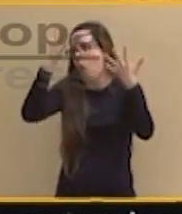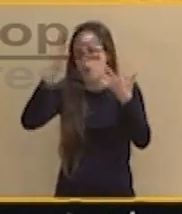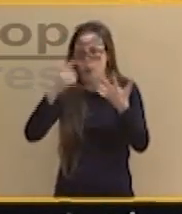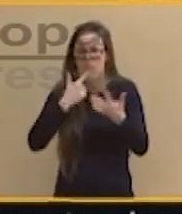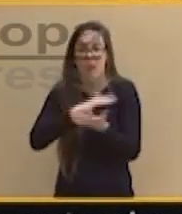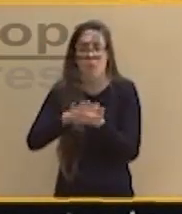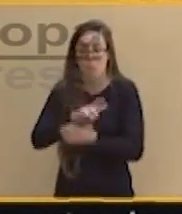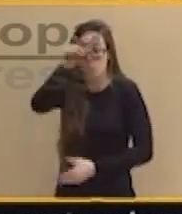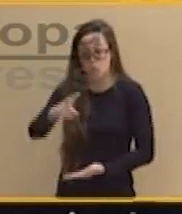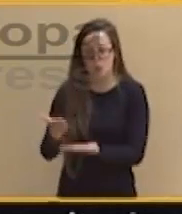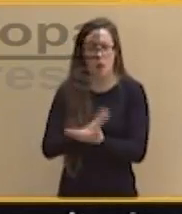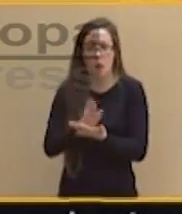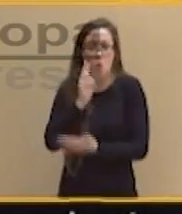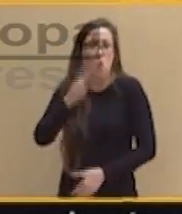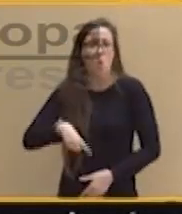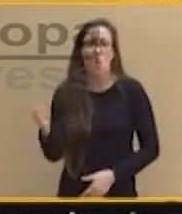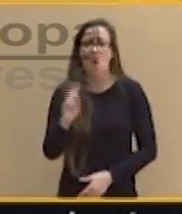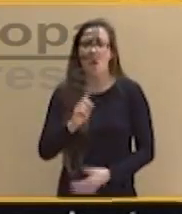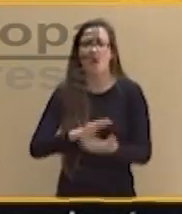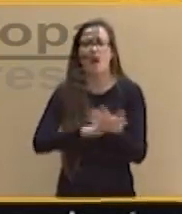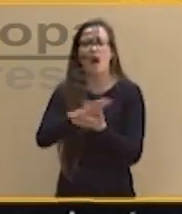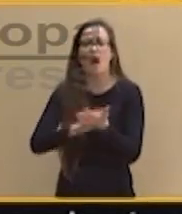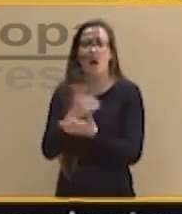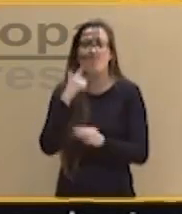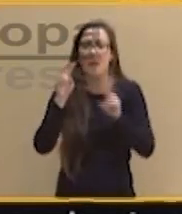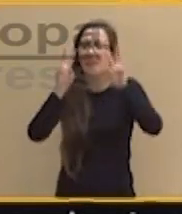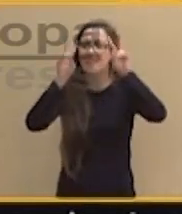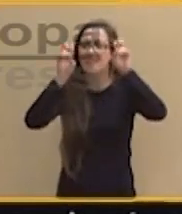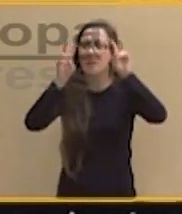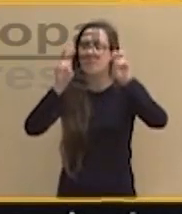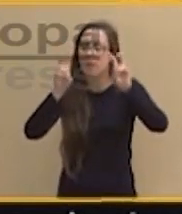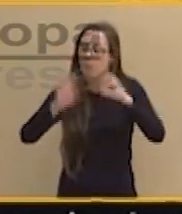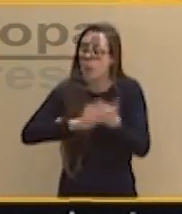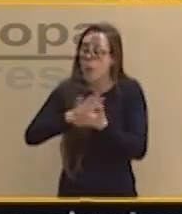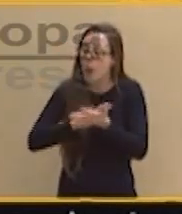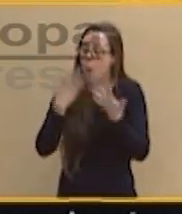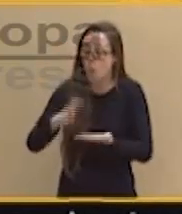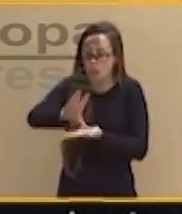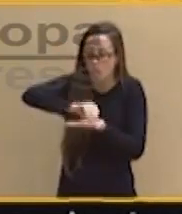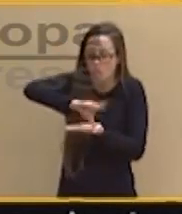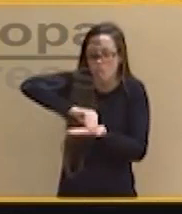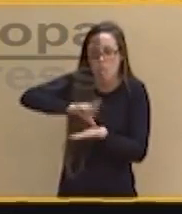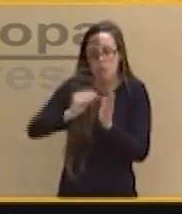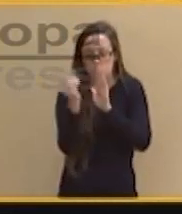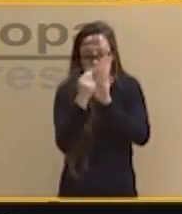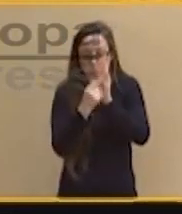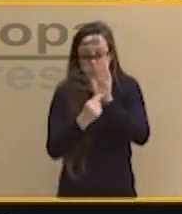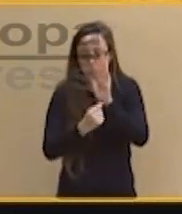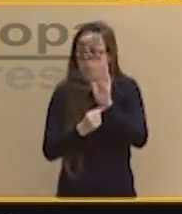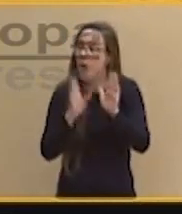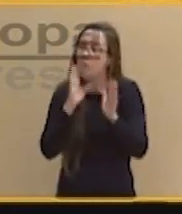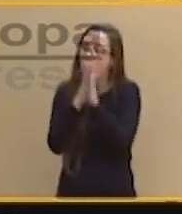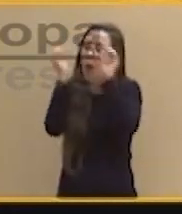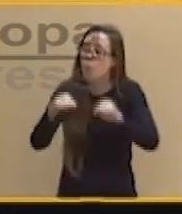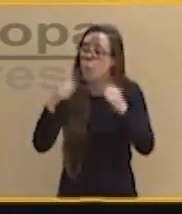sino que simplemente hace relación de los asuntos tratados y da testimonio de deliberaciones y acuerdos. No lo digo yo, lo dice el diccionario